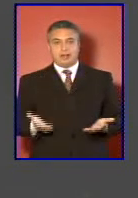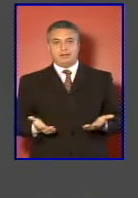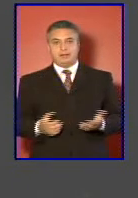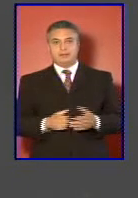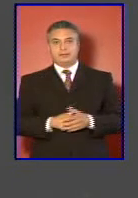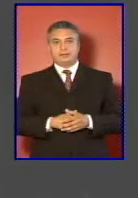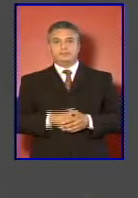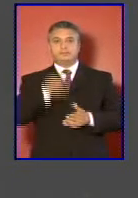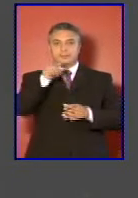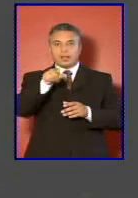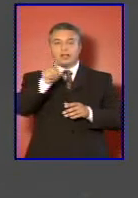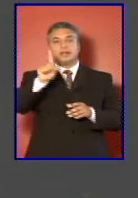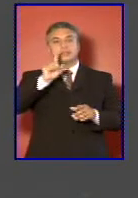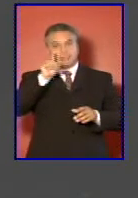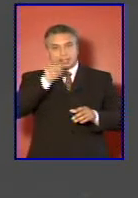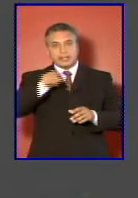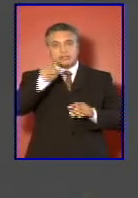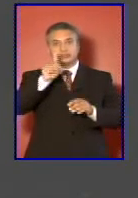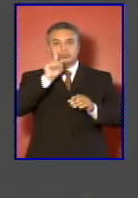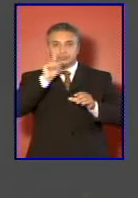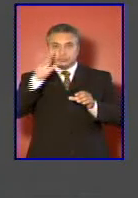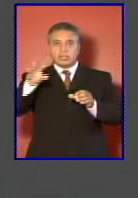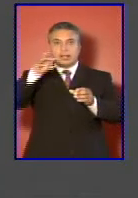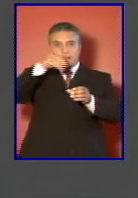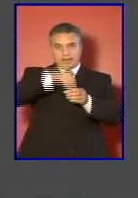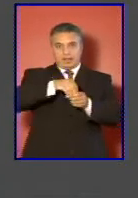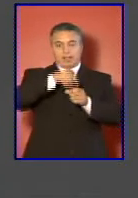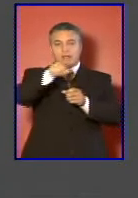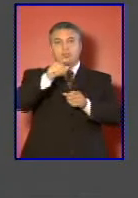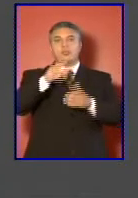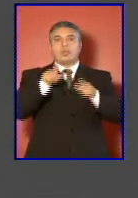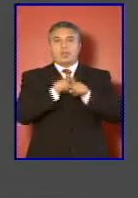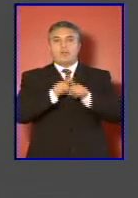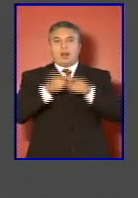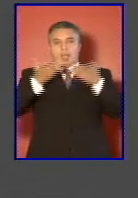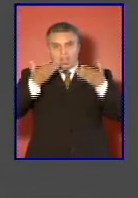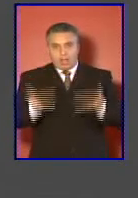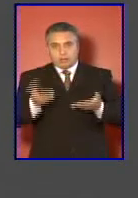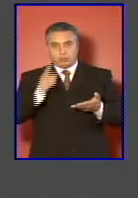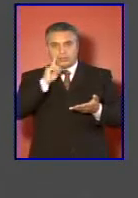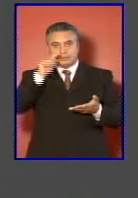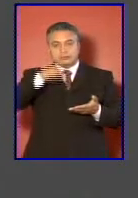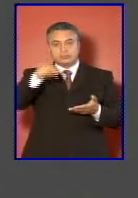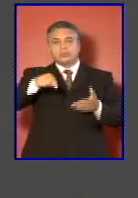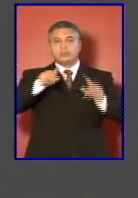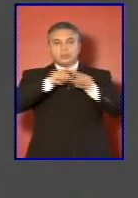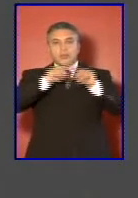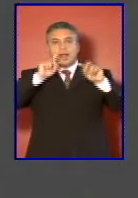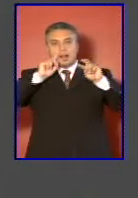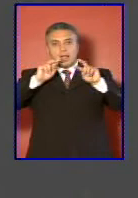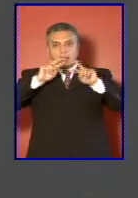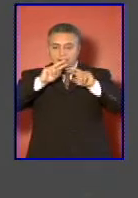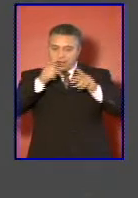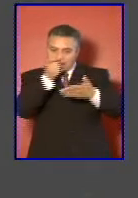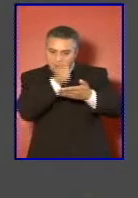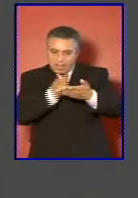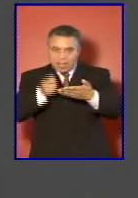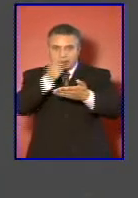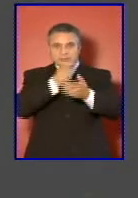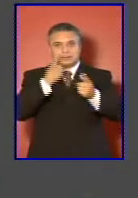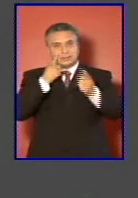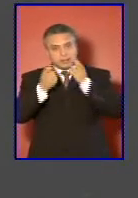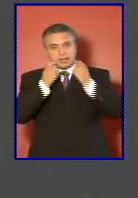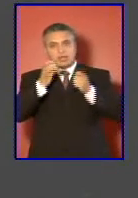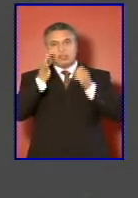Eso ha implicado la actualización del análisis de riesgos y amenazas para la